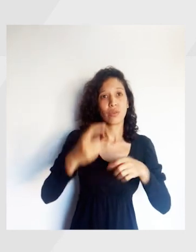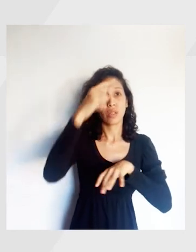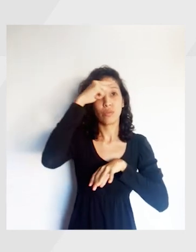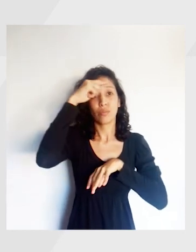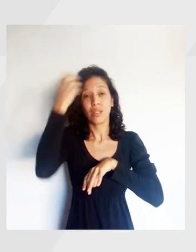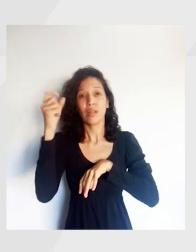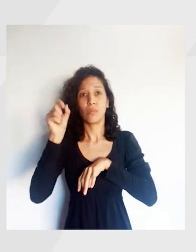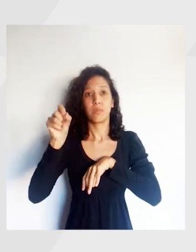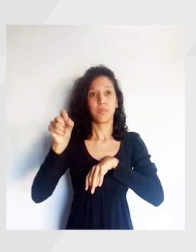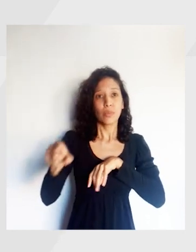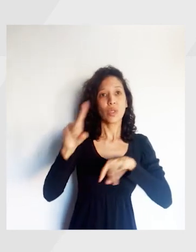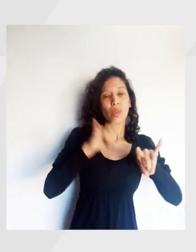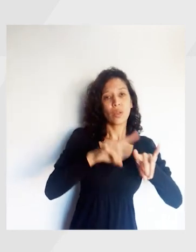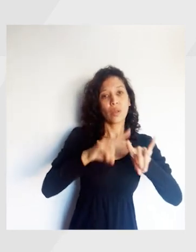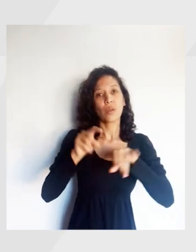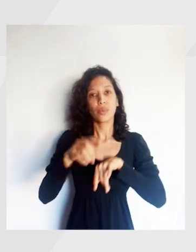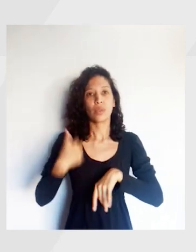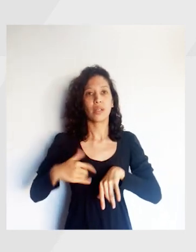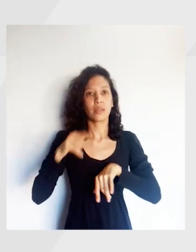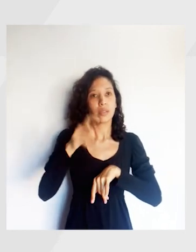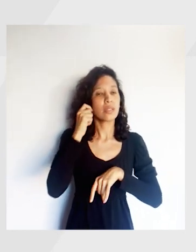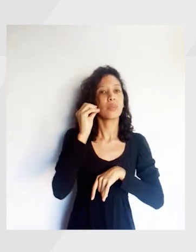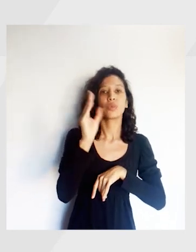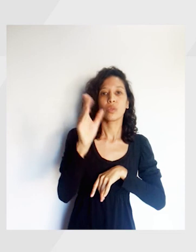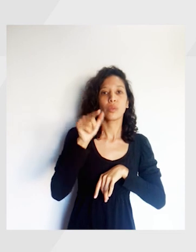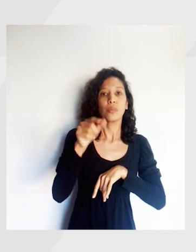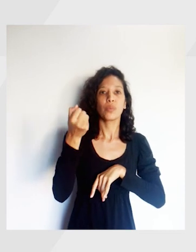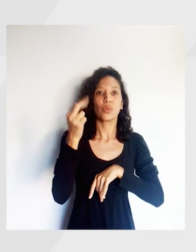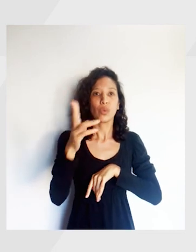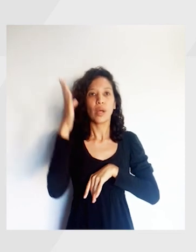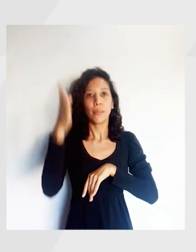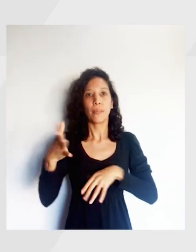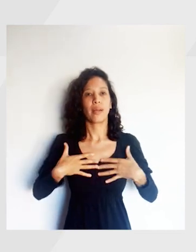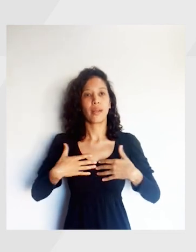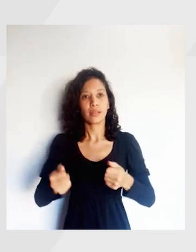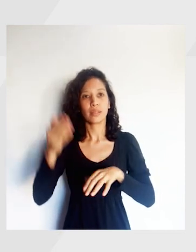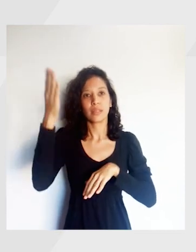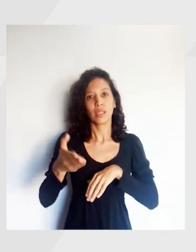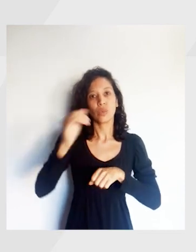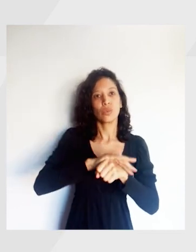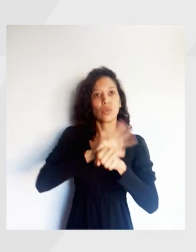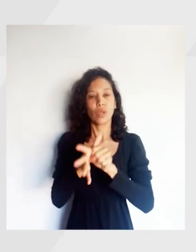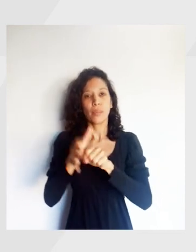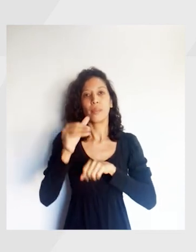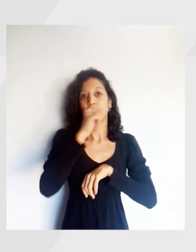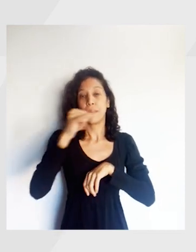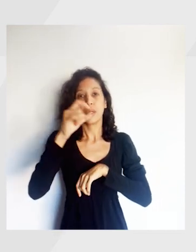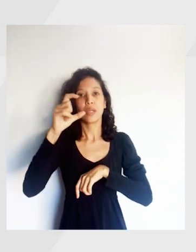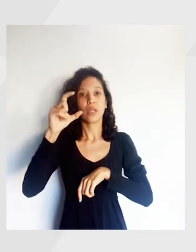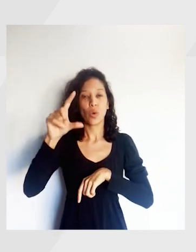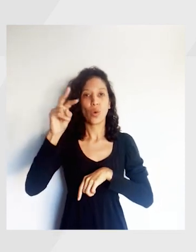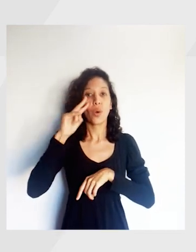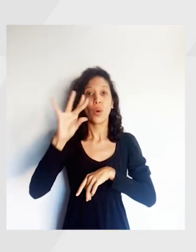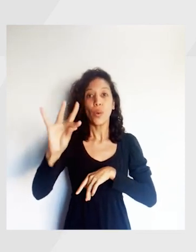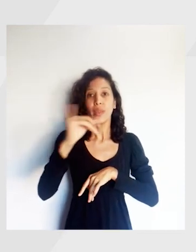Salud en www.argentina.gov.ar barra salud barra coronavirus